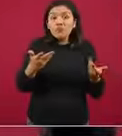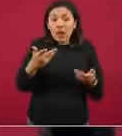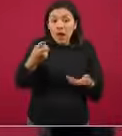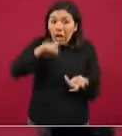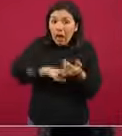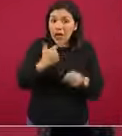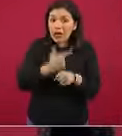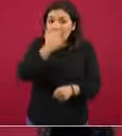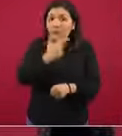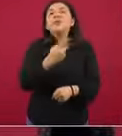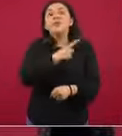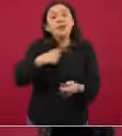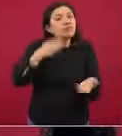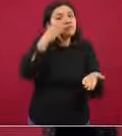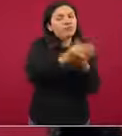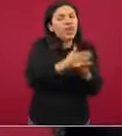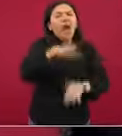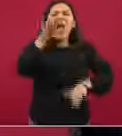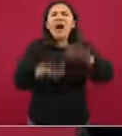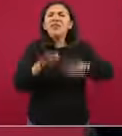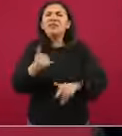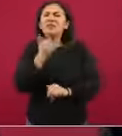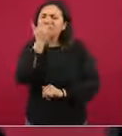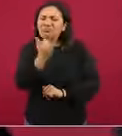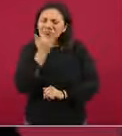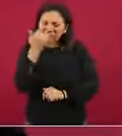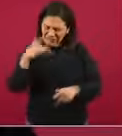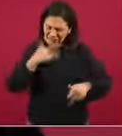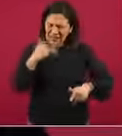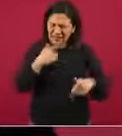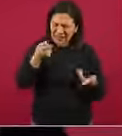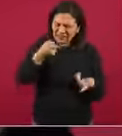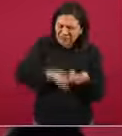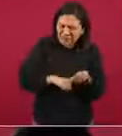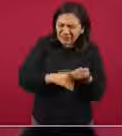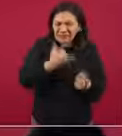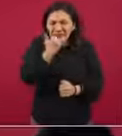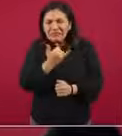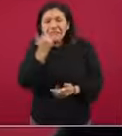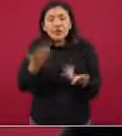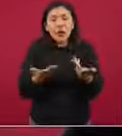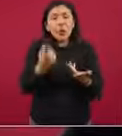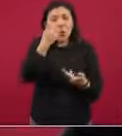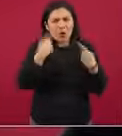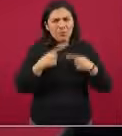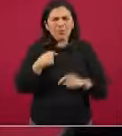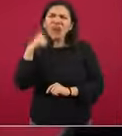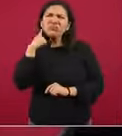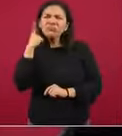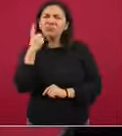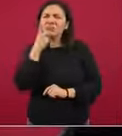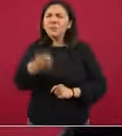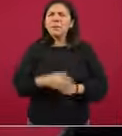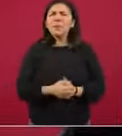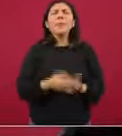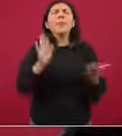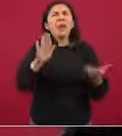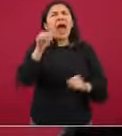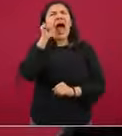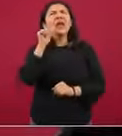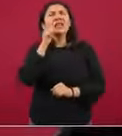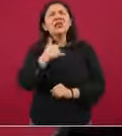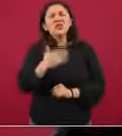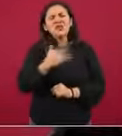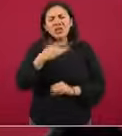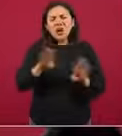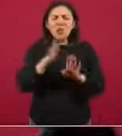riesgo. Pero a veces los síntomas son inespecíficos, ¿no? También justo ayer, una persona que la oí, no, pues ayer me sentí